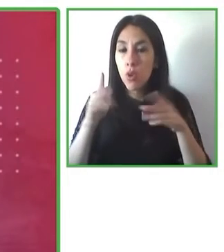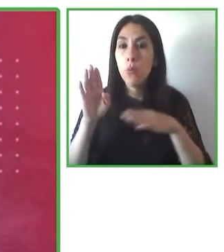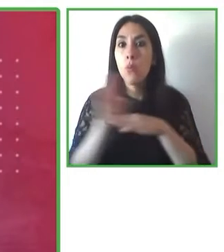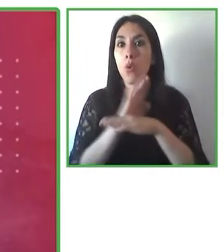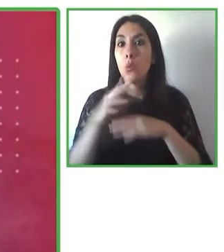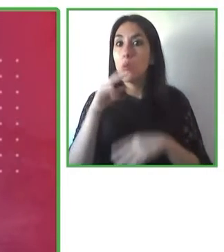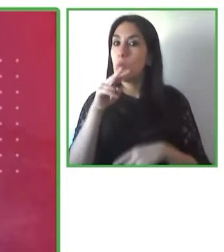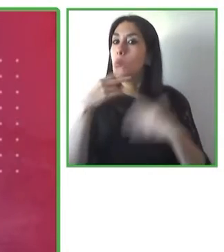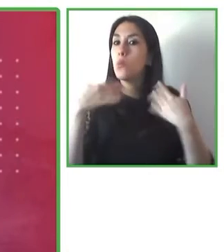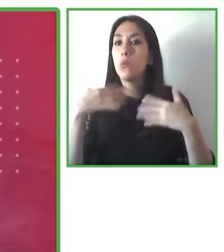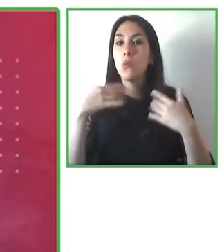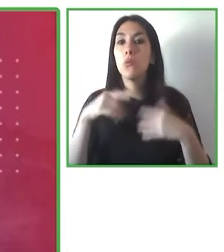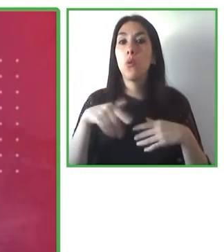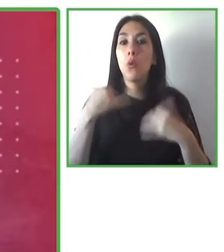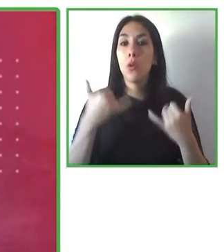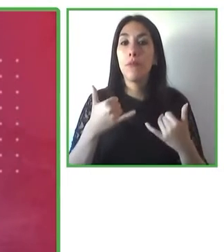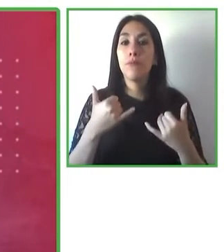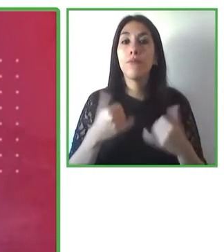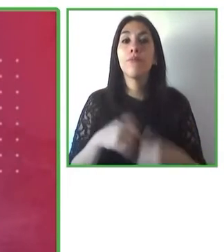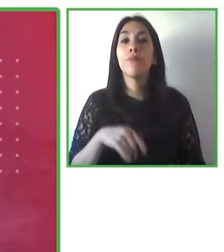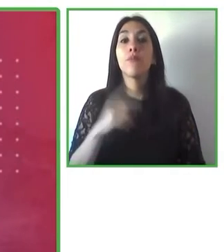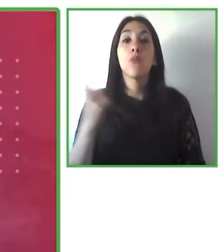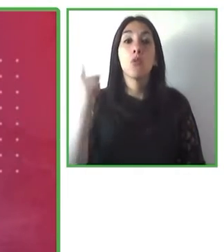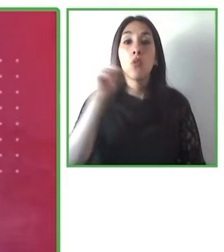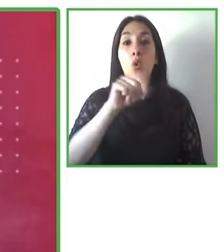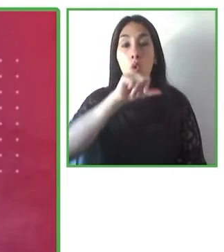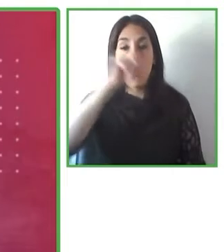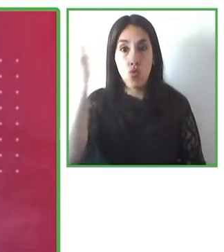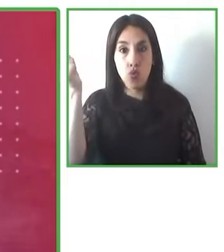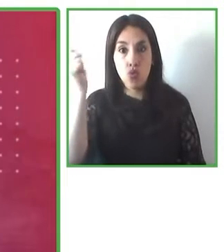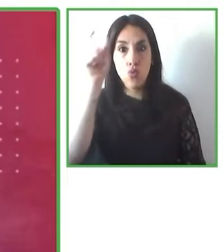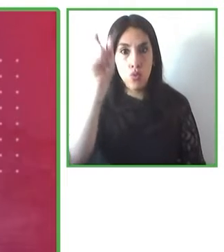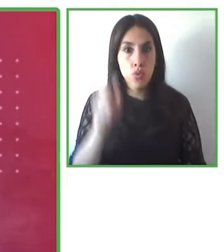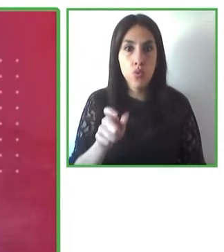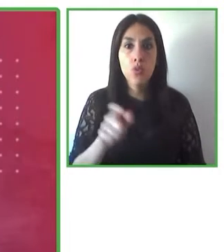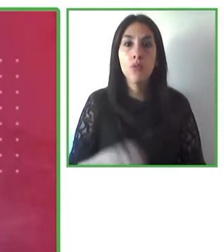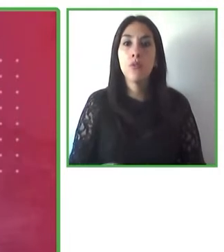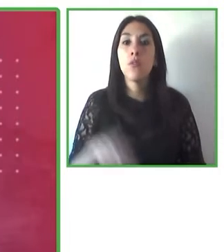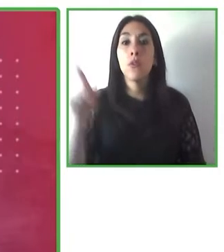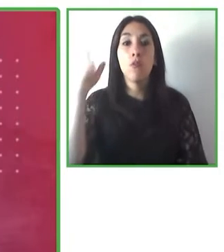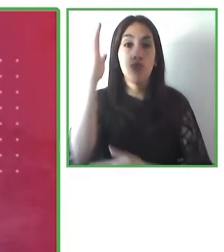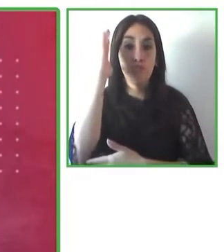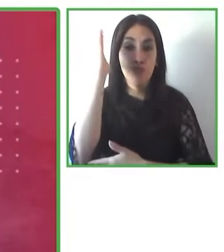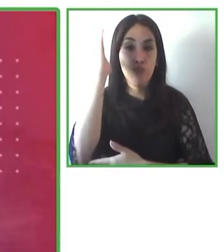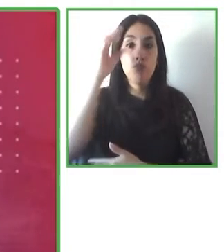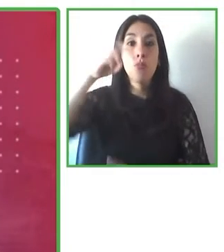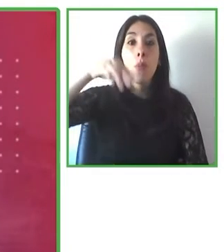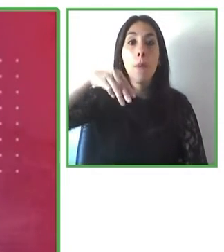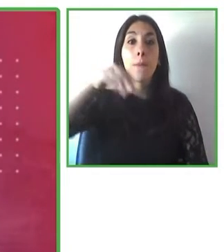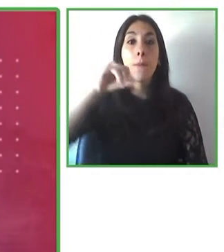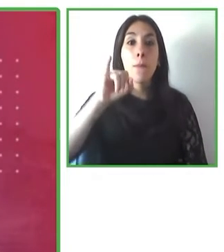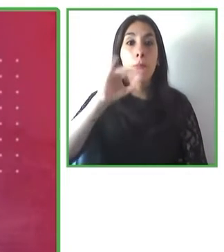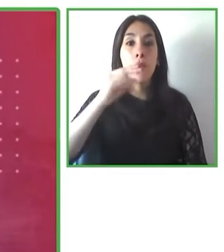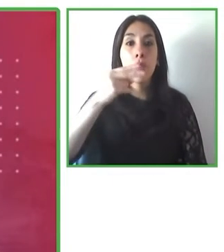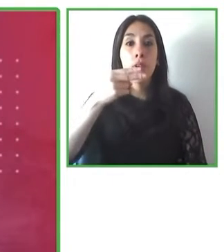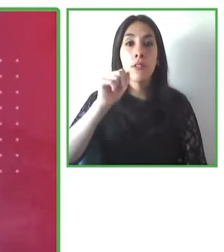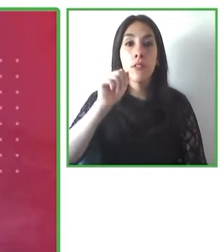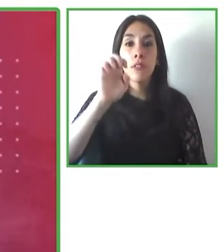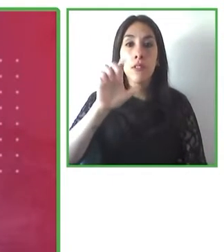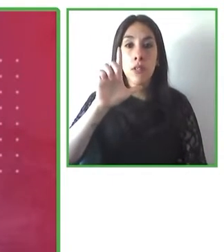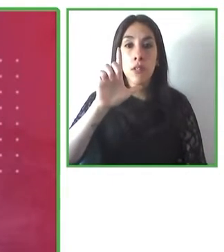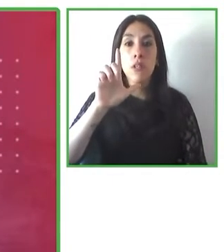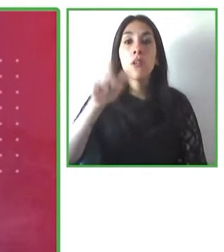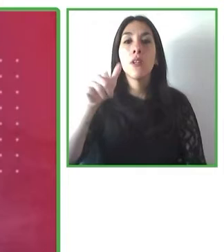siguiente expositor, quien es Michael Milligan, secretario general de Mobile and Wireless Forum,